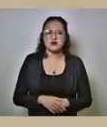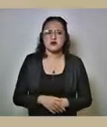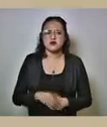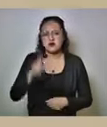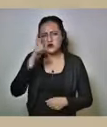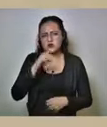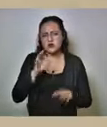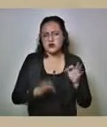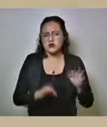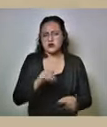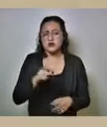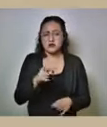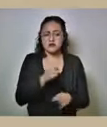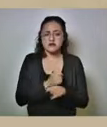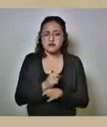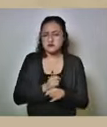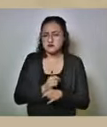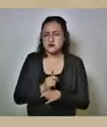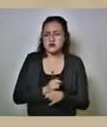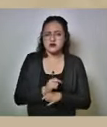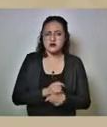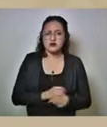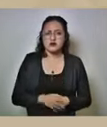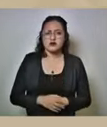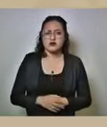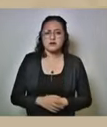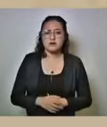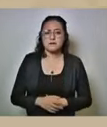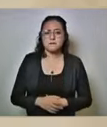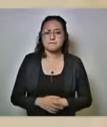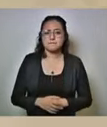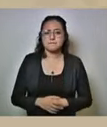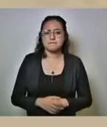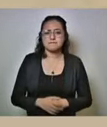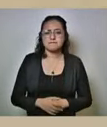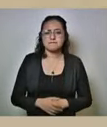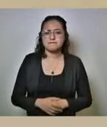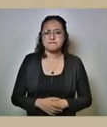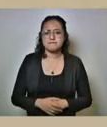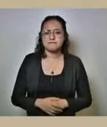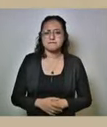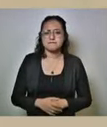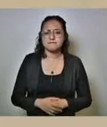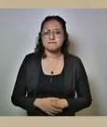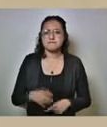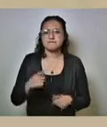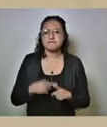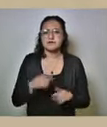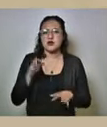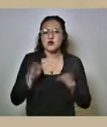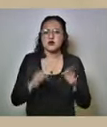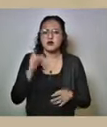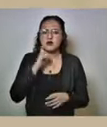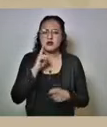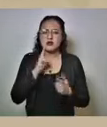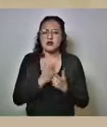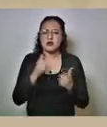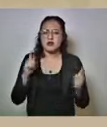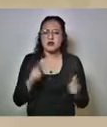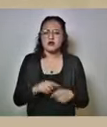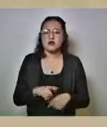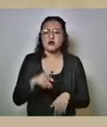investiga el consejo de la judicatura perdón investiga ya a la jueza que habría liberado